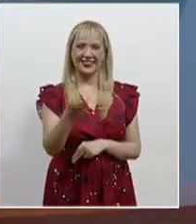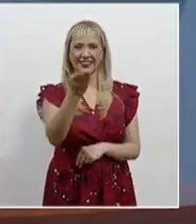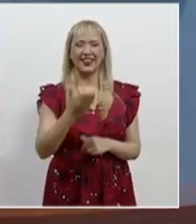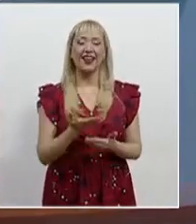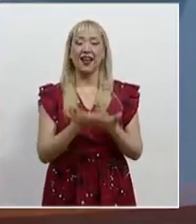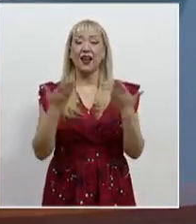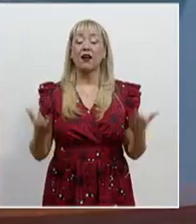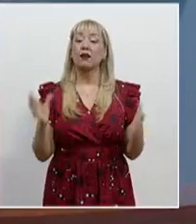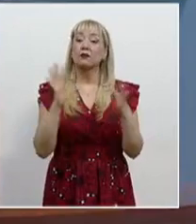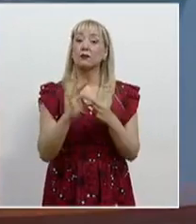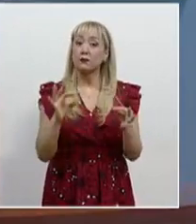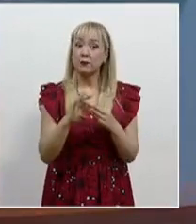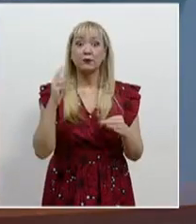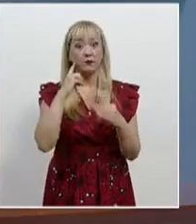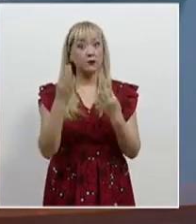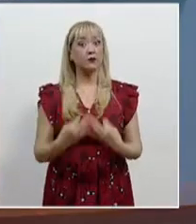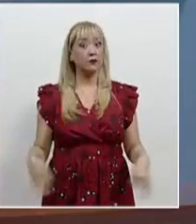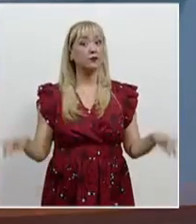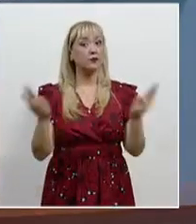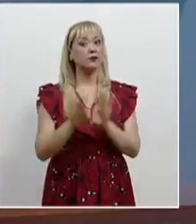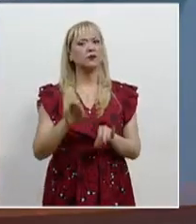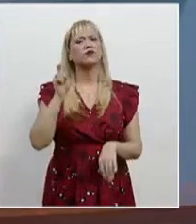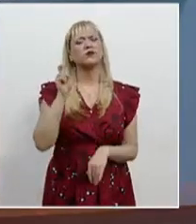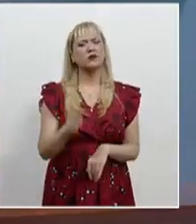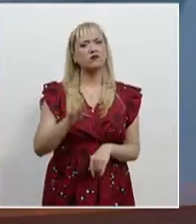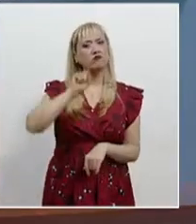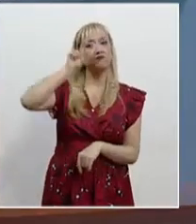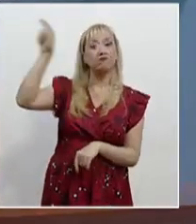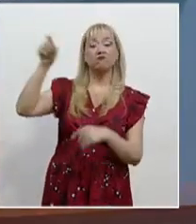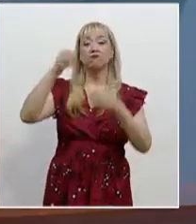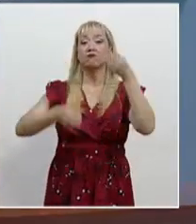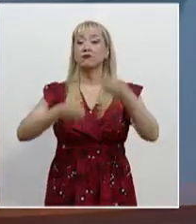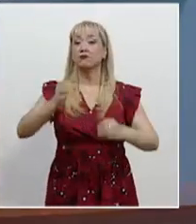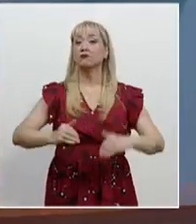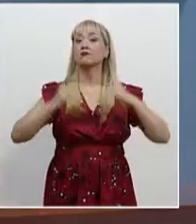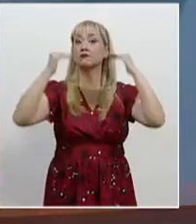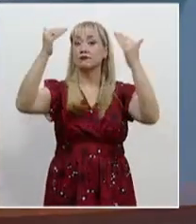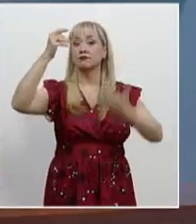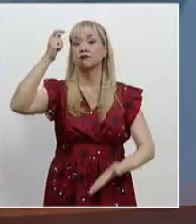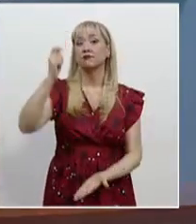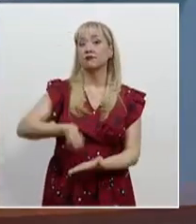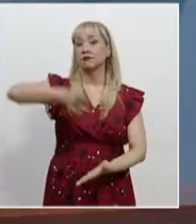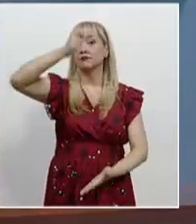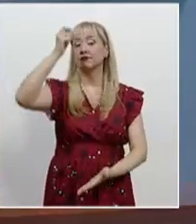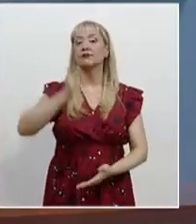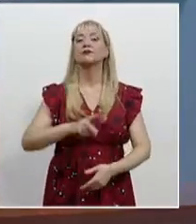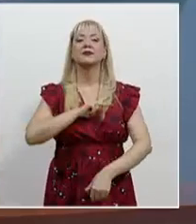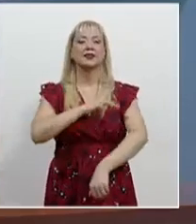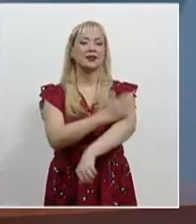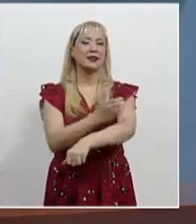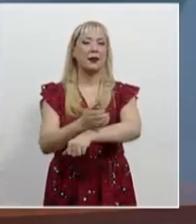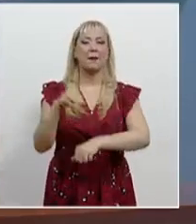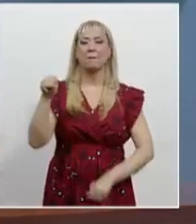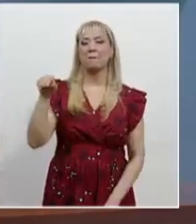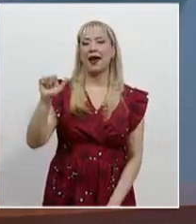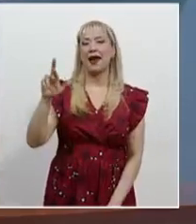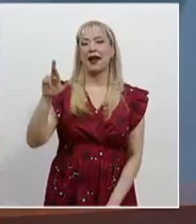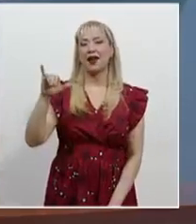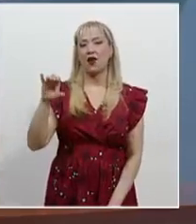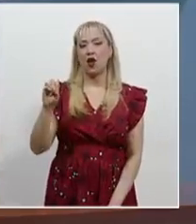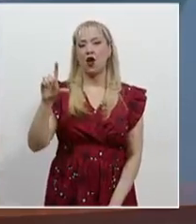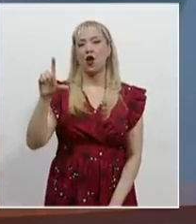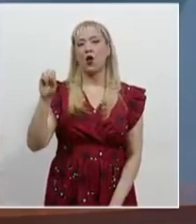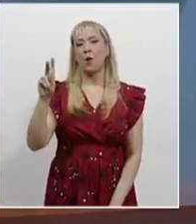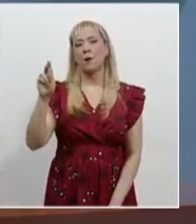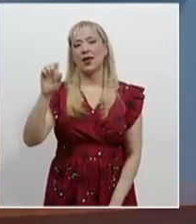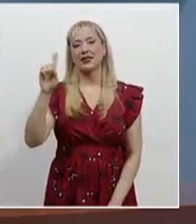vámonos con la información importante directamente hasta la Suprema Corte de Justicia de la Nación con mi compañero Mario López y la información